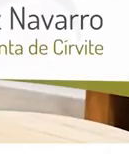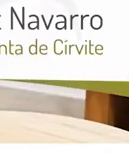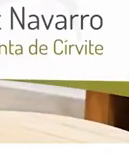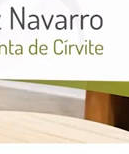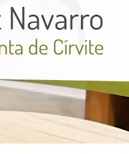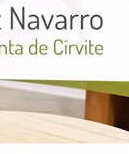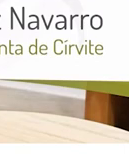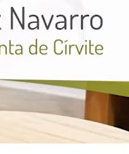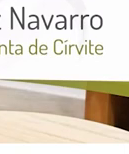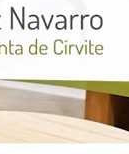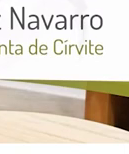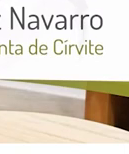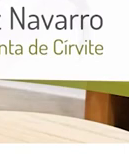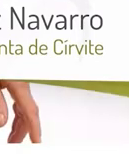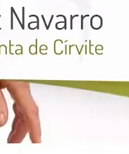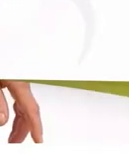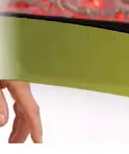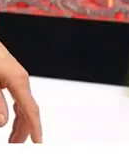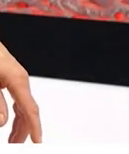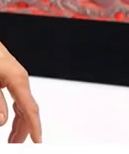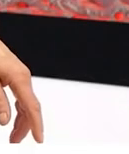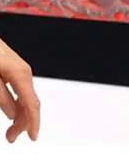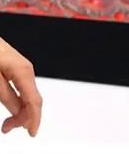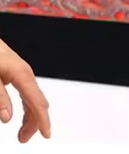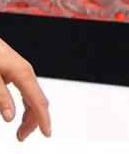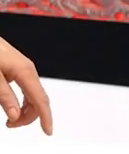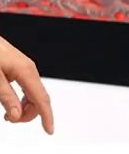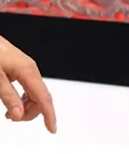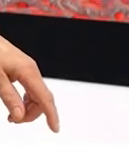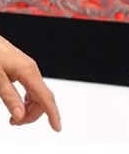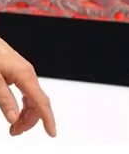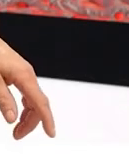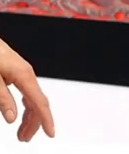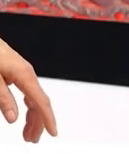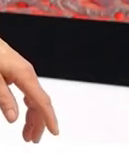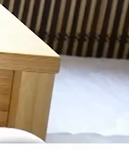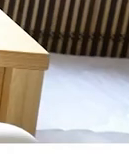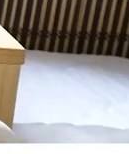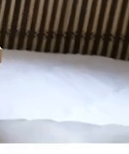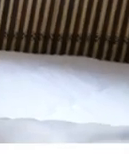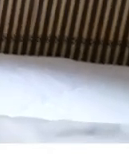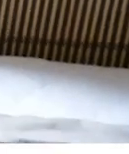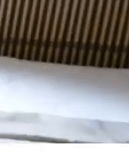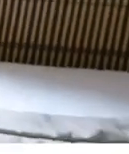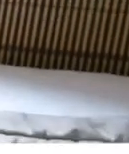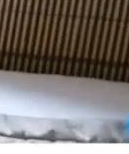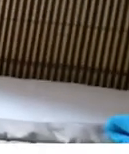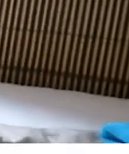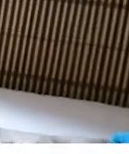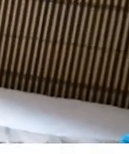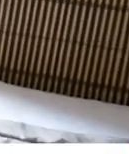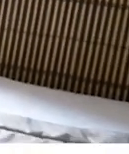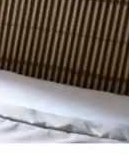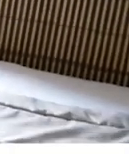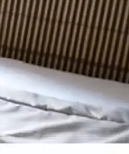intelectual También se hacen mayores Claro Y el problema es que tenemos recursos limitados Para atender sus necesidades Actualmente